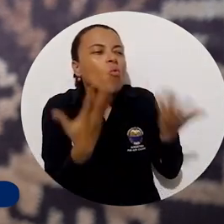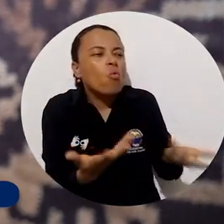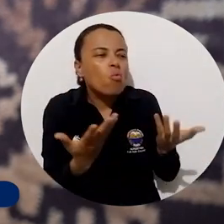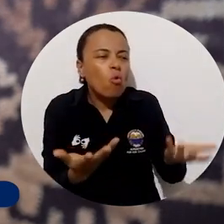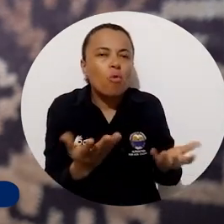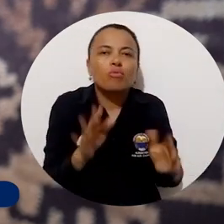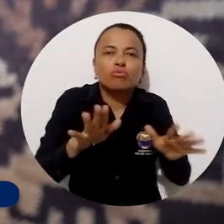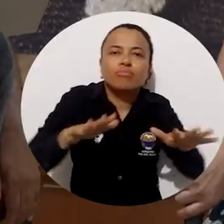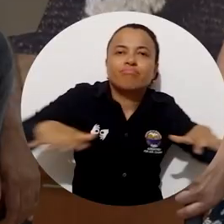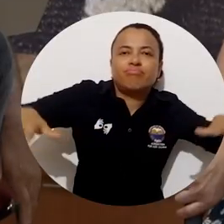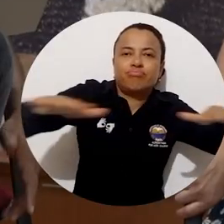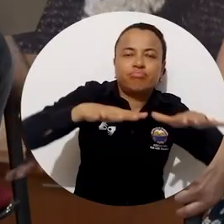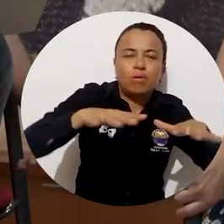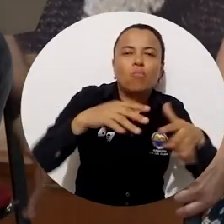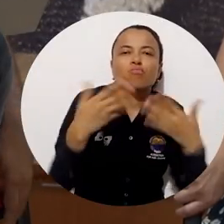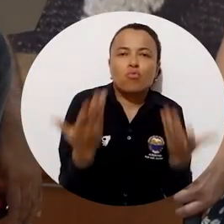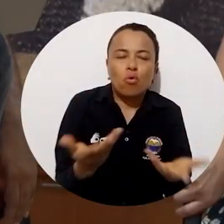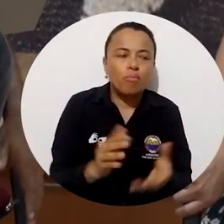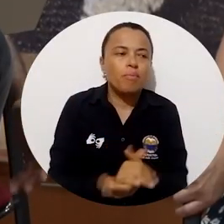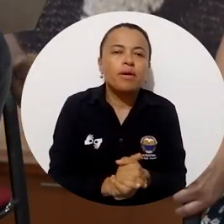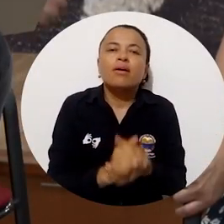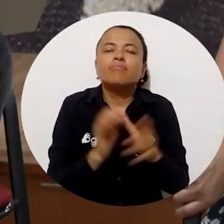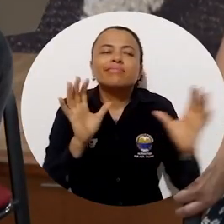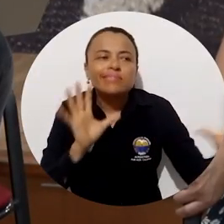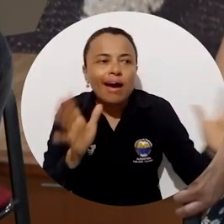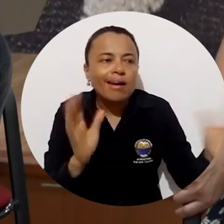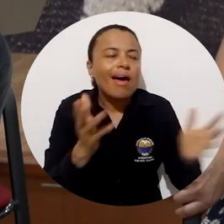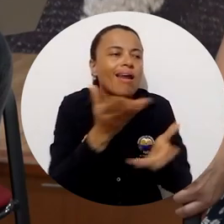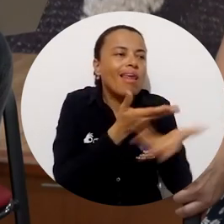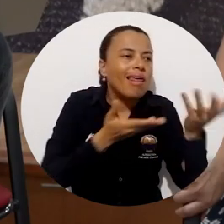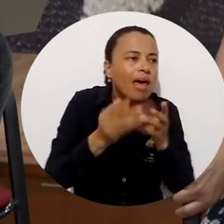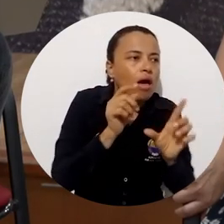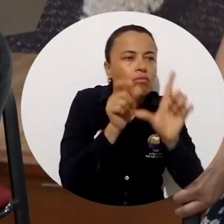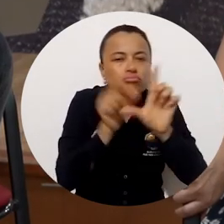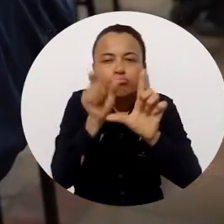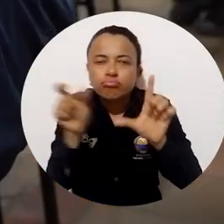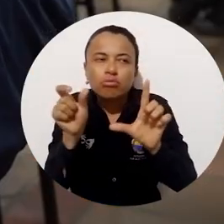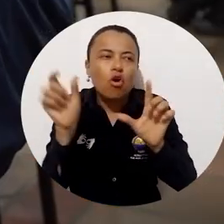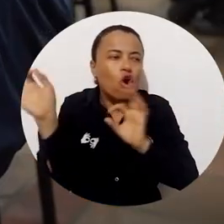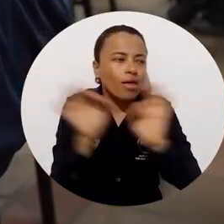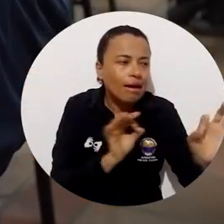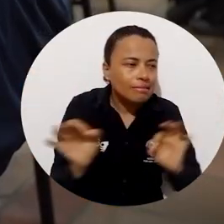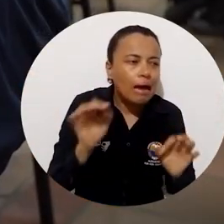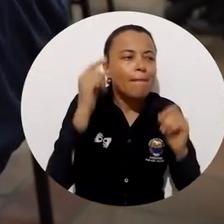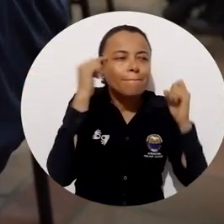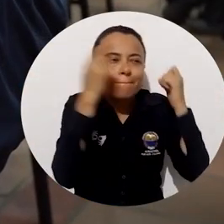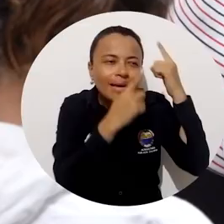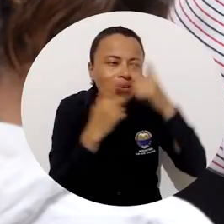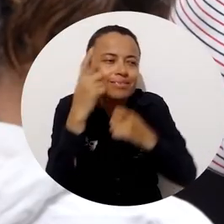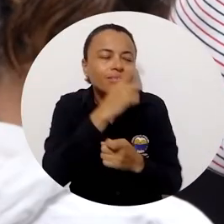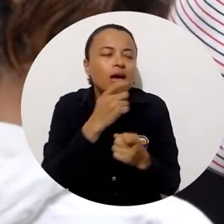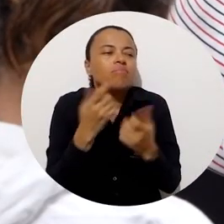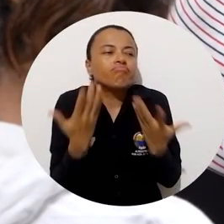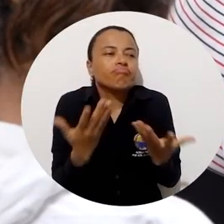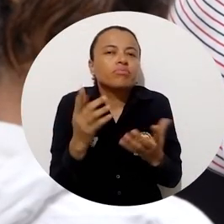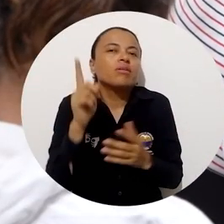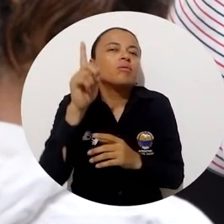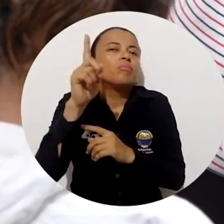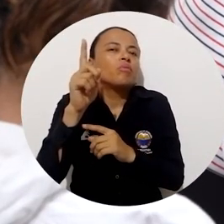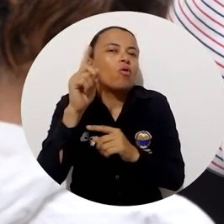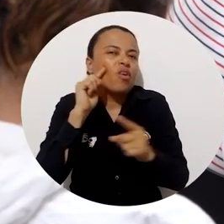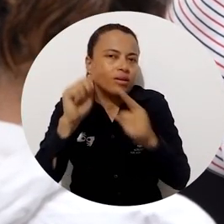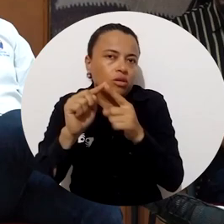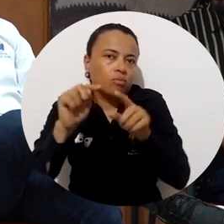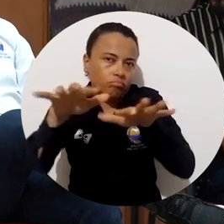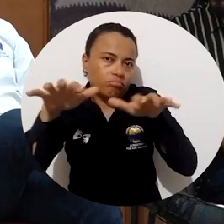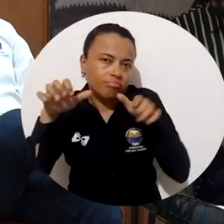antropologías de la región poder charlar diagramar pensar y reflexionar sobre el siguiente congreso para